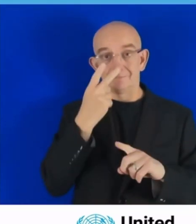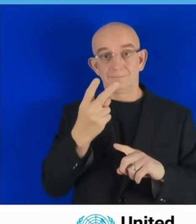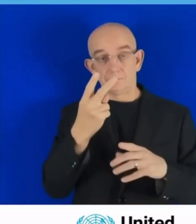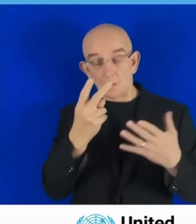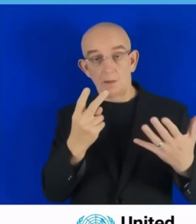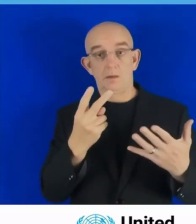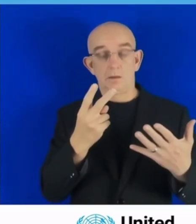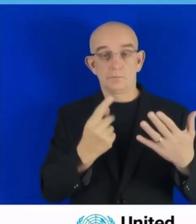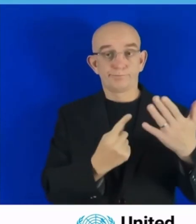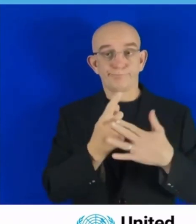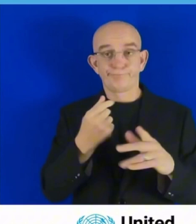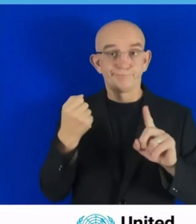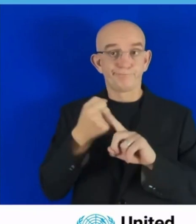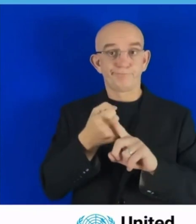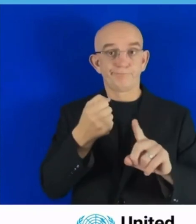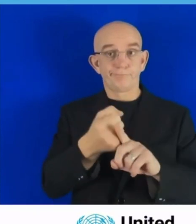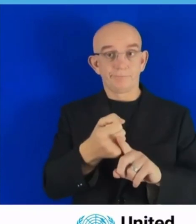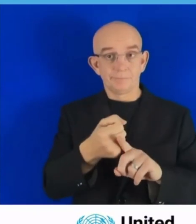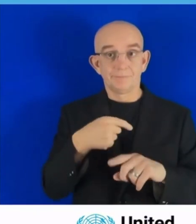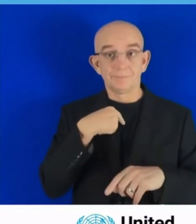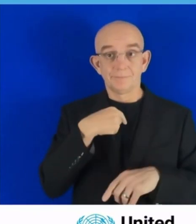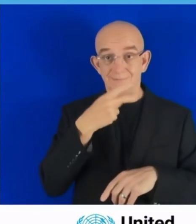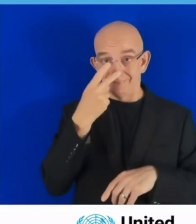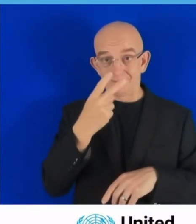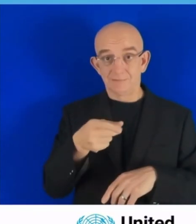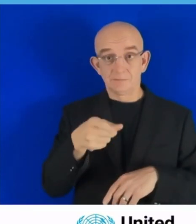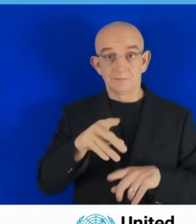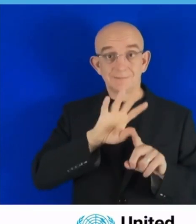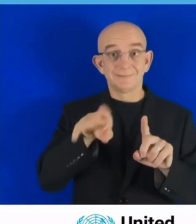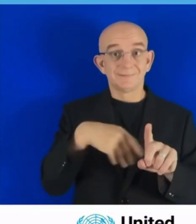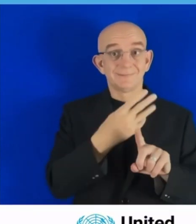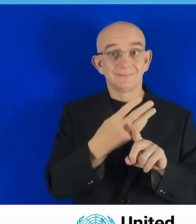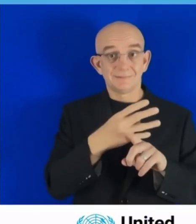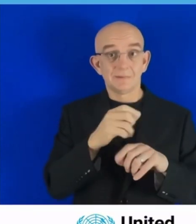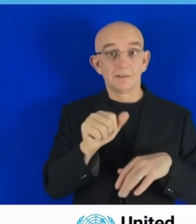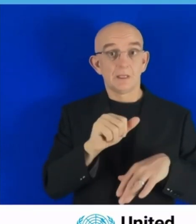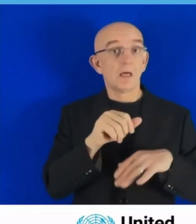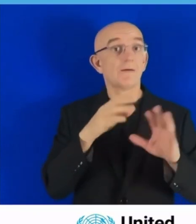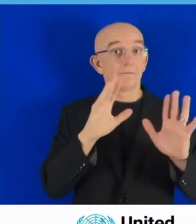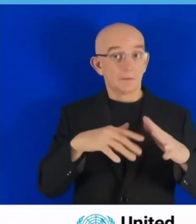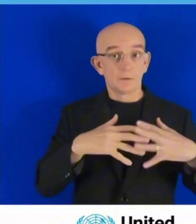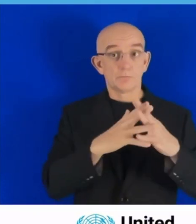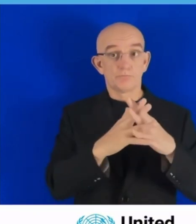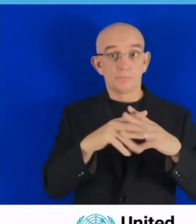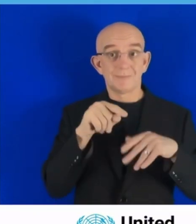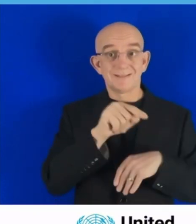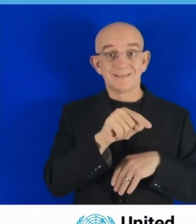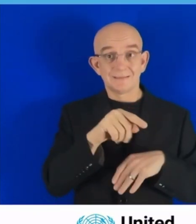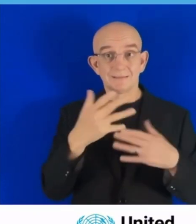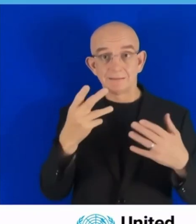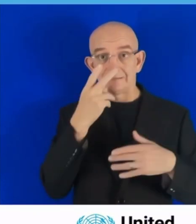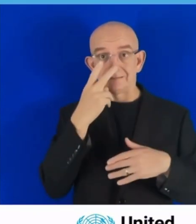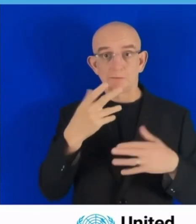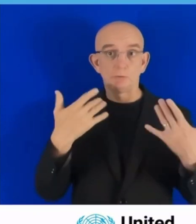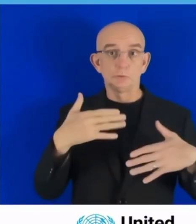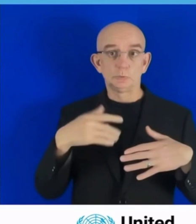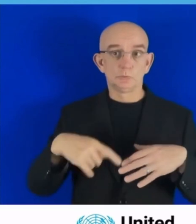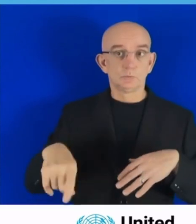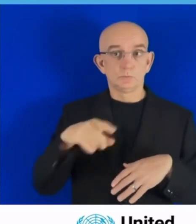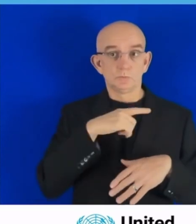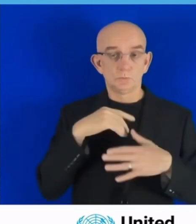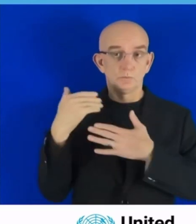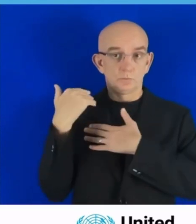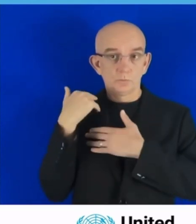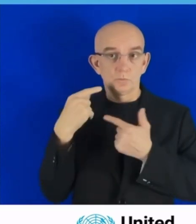cambio climático y por la pandemia. Y, por supuesto, desde la Banca de Desarrollo consideramos que si los bancos contaran con mayor